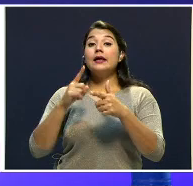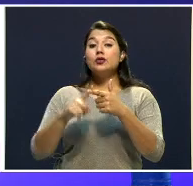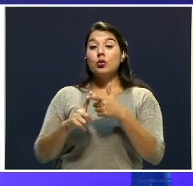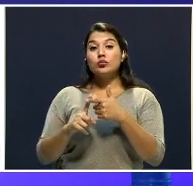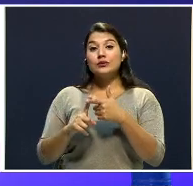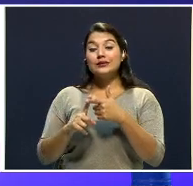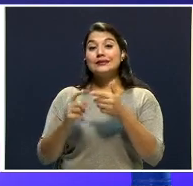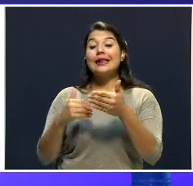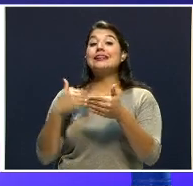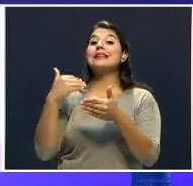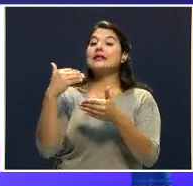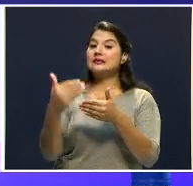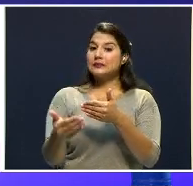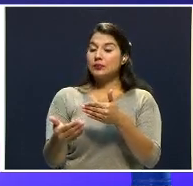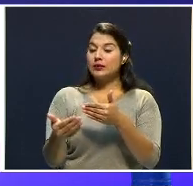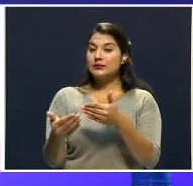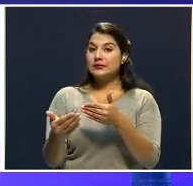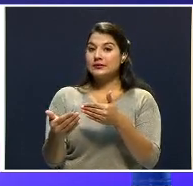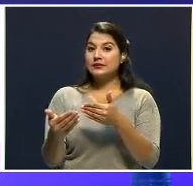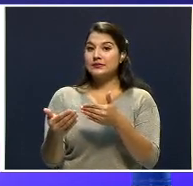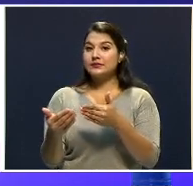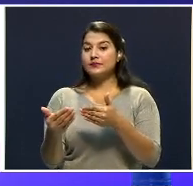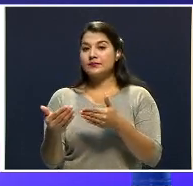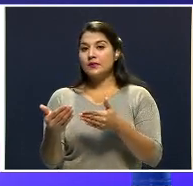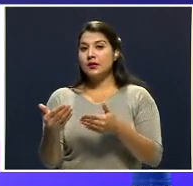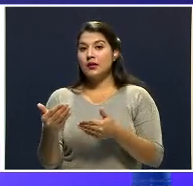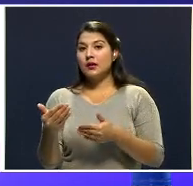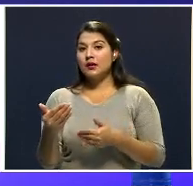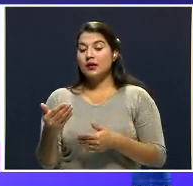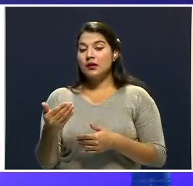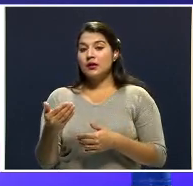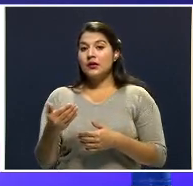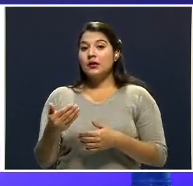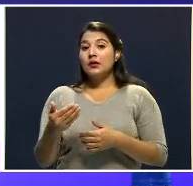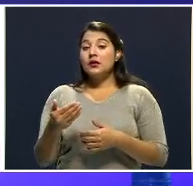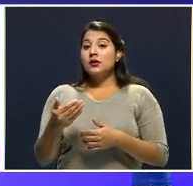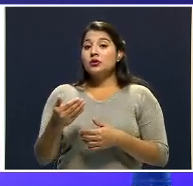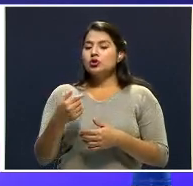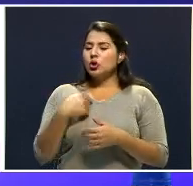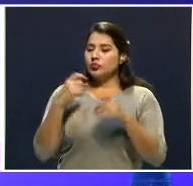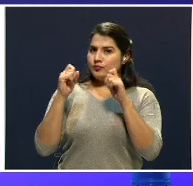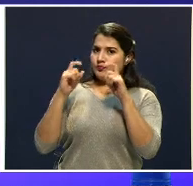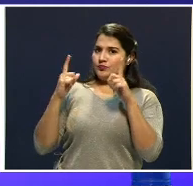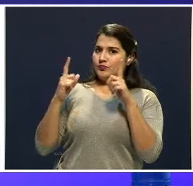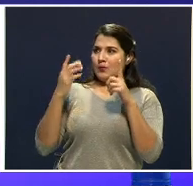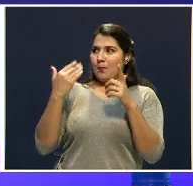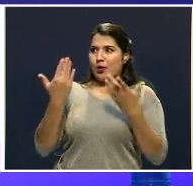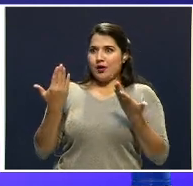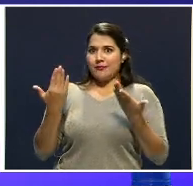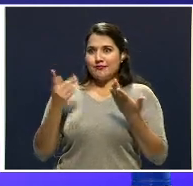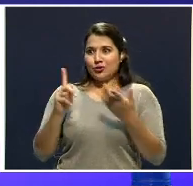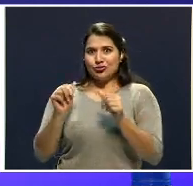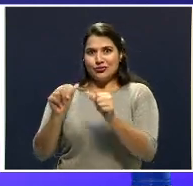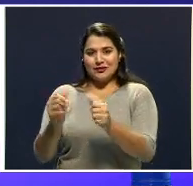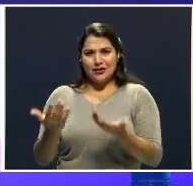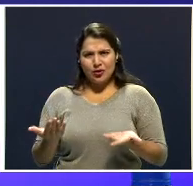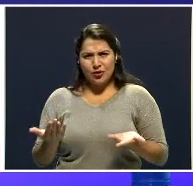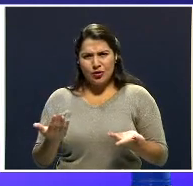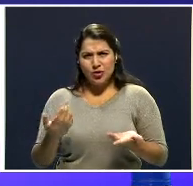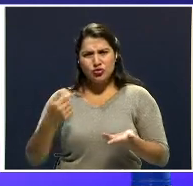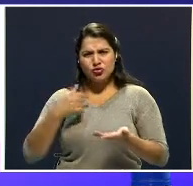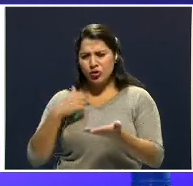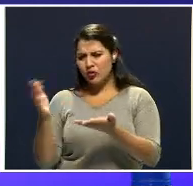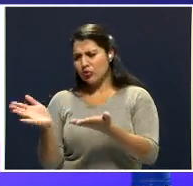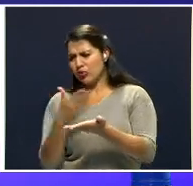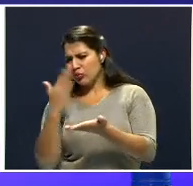esto fue lo que después vino, digamos, me quedé intrigado yo como periodista, porque ese caso no se sacó. Tan es así que revisando todas